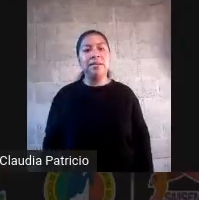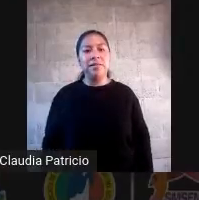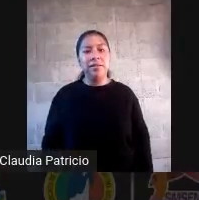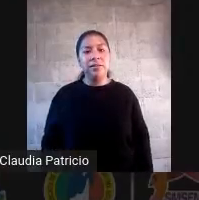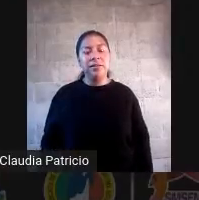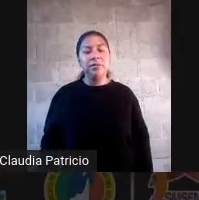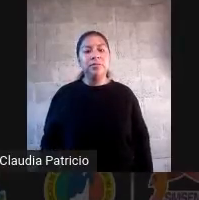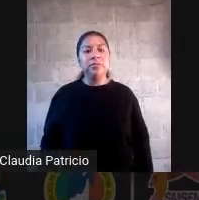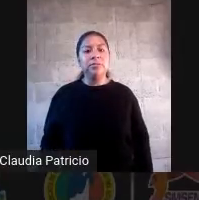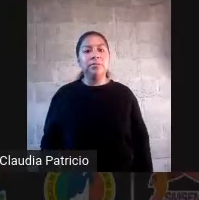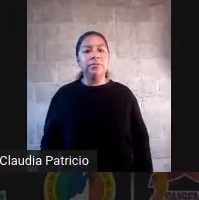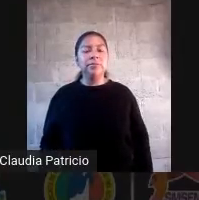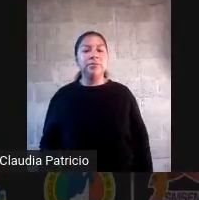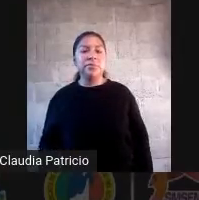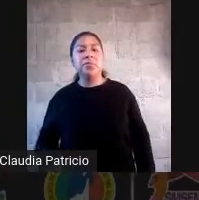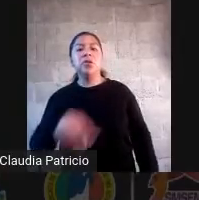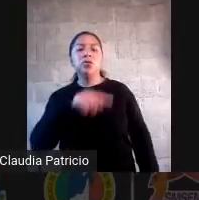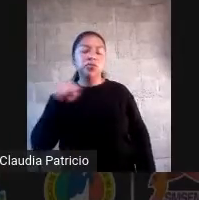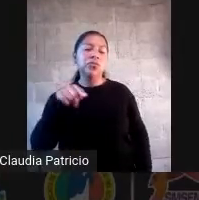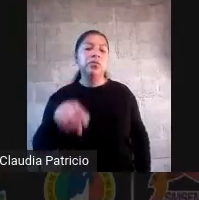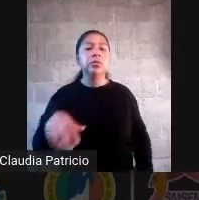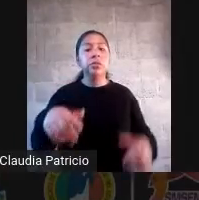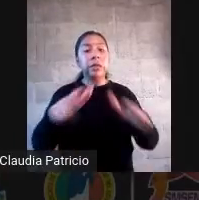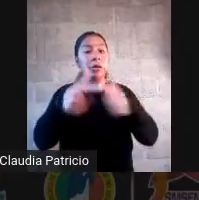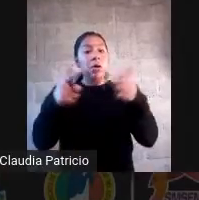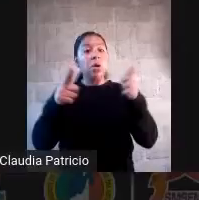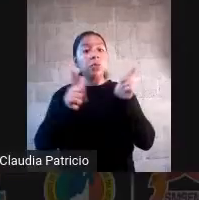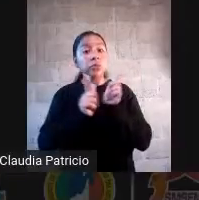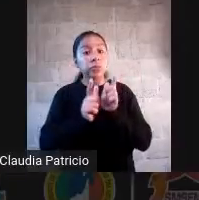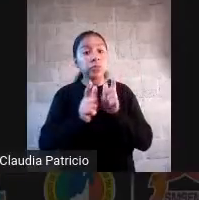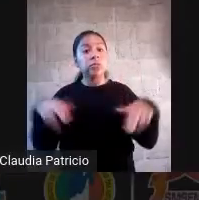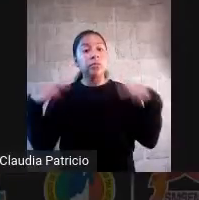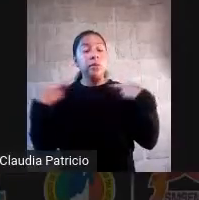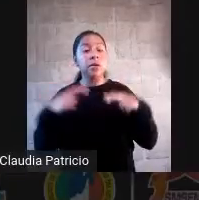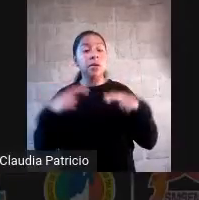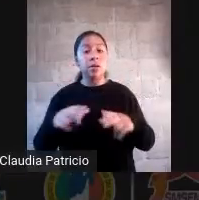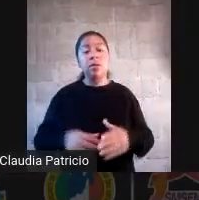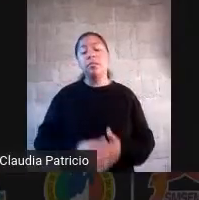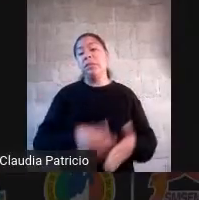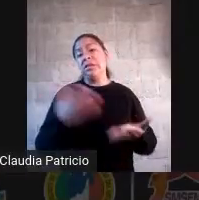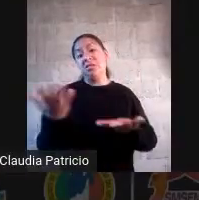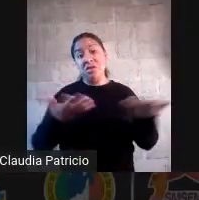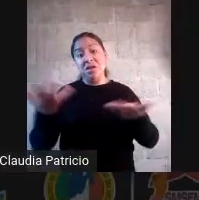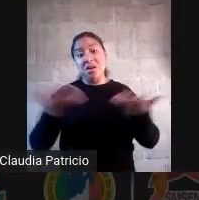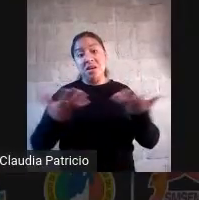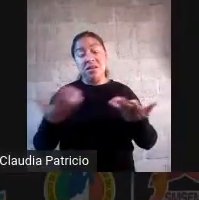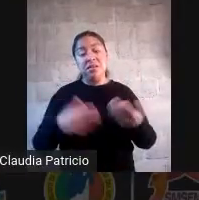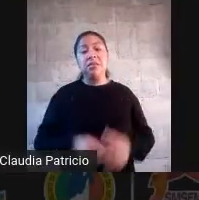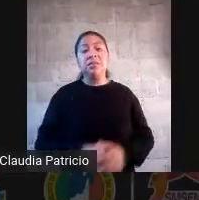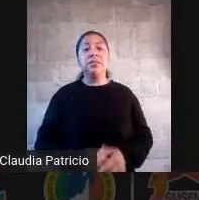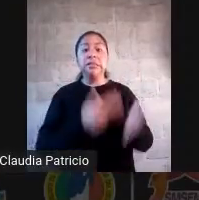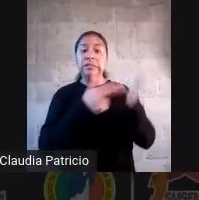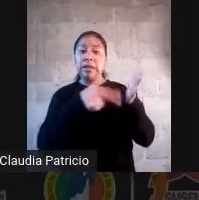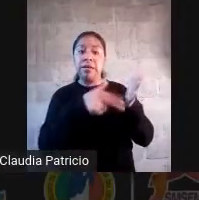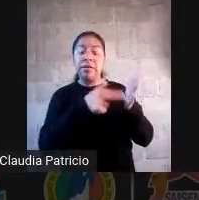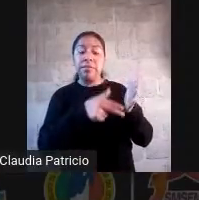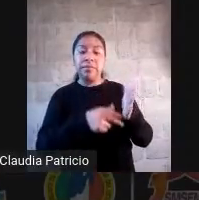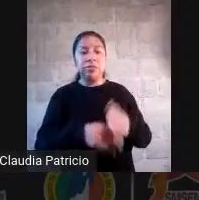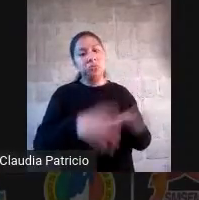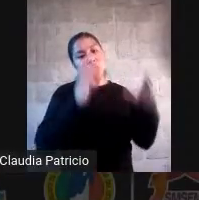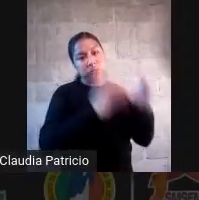colectivo que desarrollar sus propios instrumentos, insisto, no hay más que o cualitativos o cuantitativos.